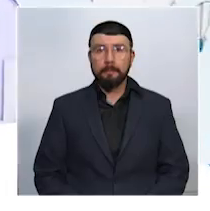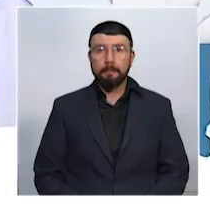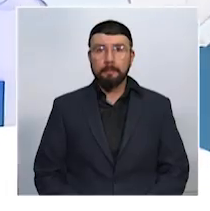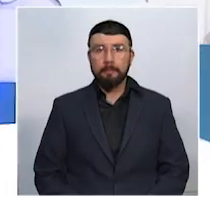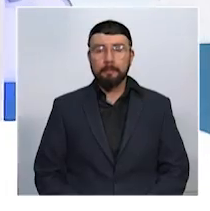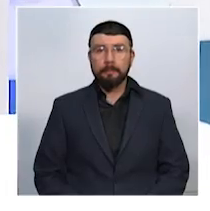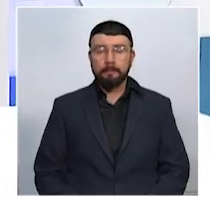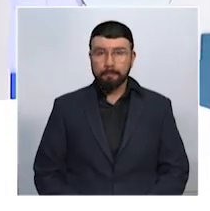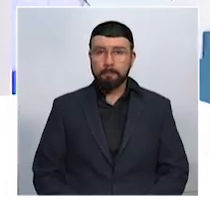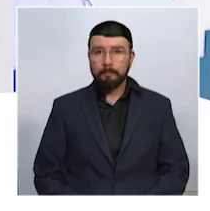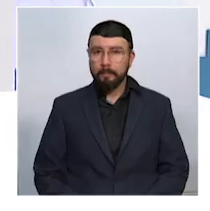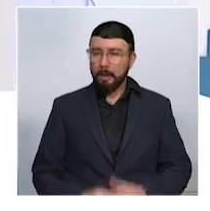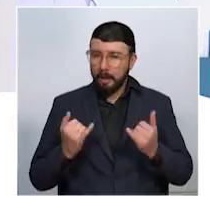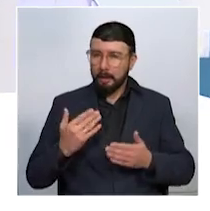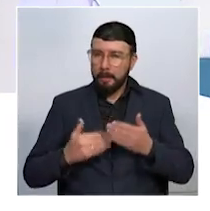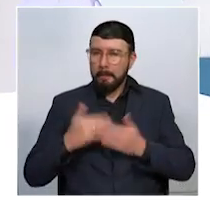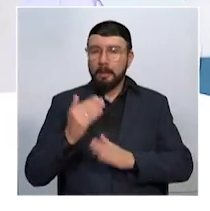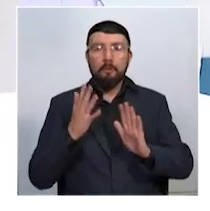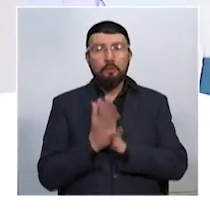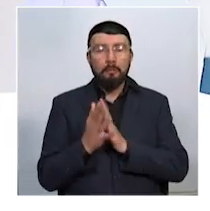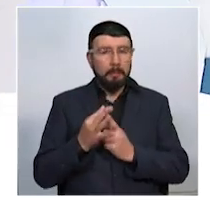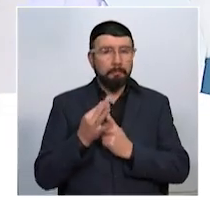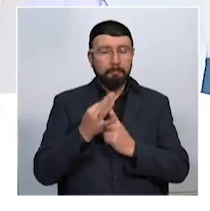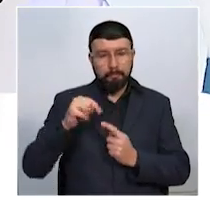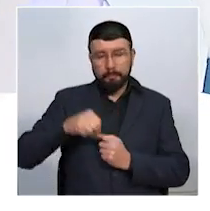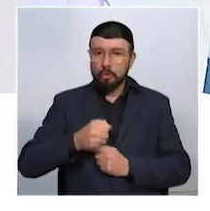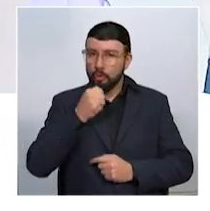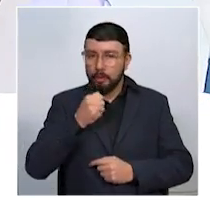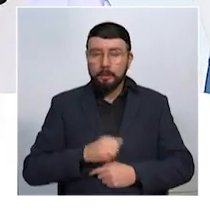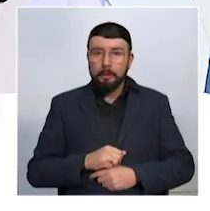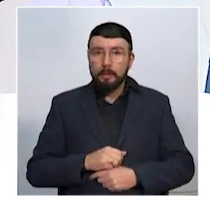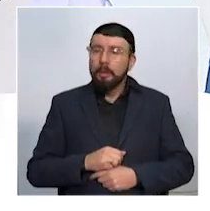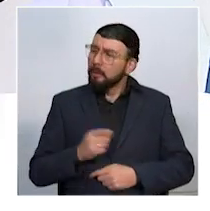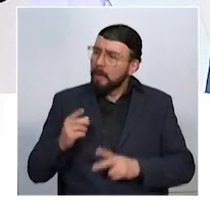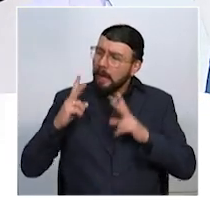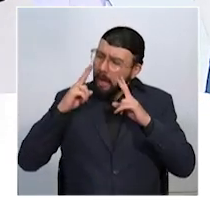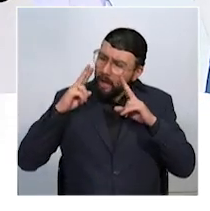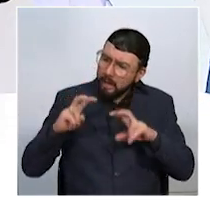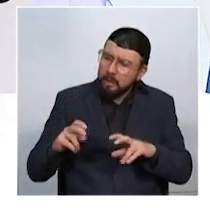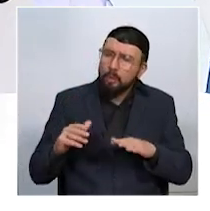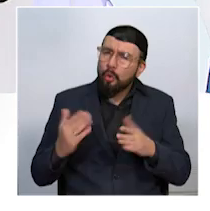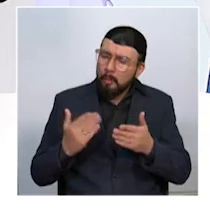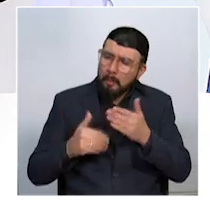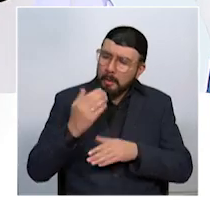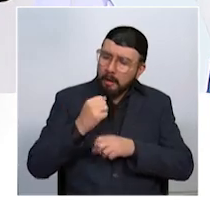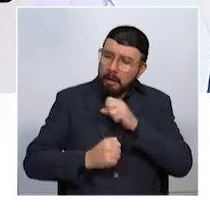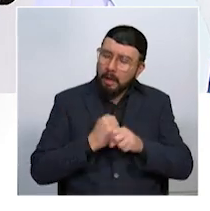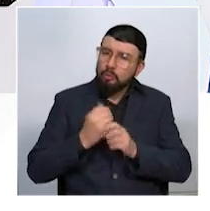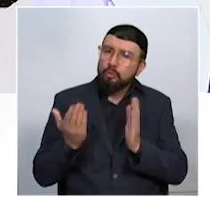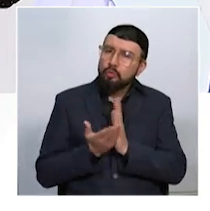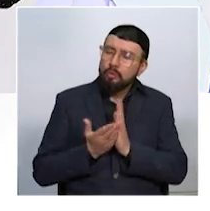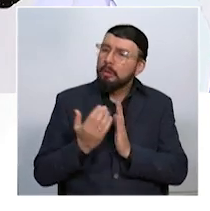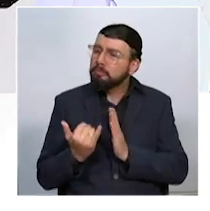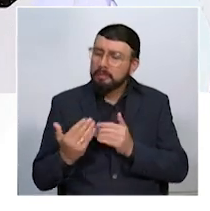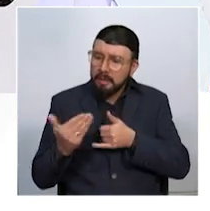Muy bien, comenzamos nuestro informe especial en Telecafé Noticias. Daniela televidentes, hemos hecho un análisis sobre cómo ha sido el comienzo del año escolar en el triángulo del